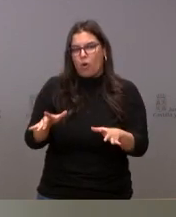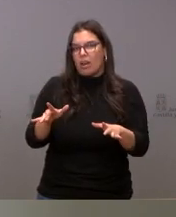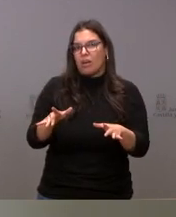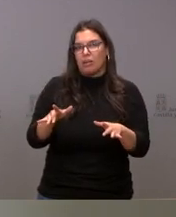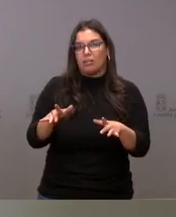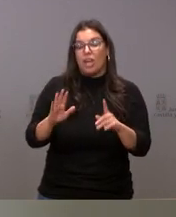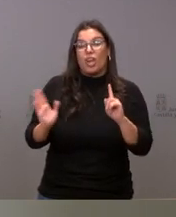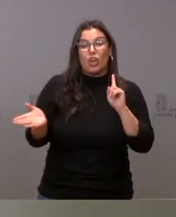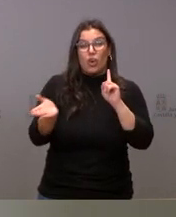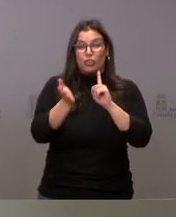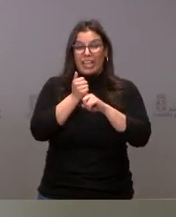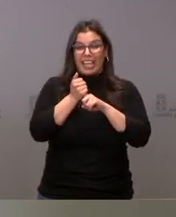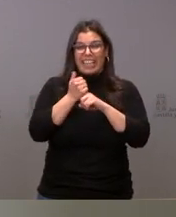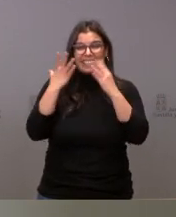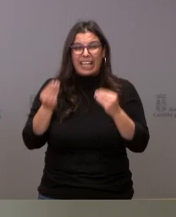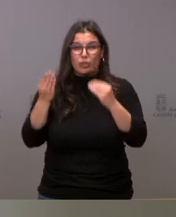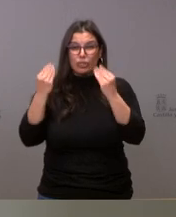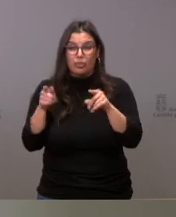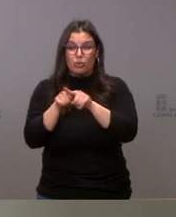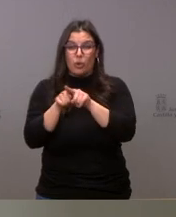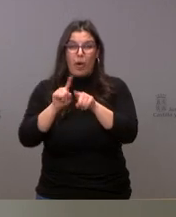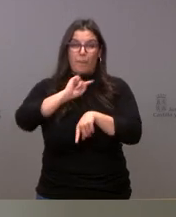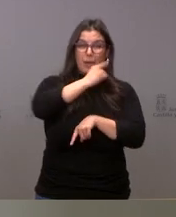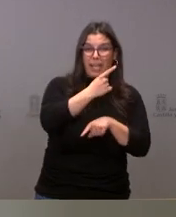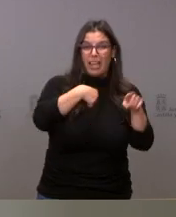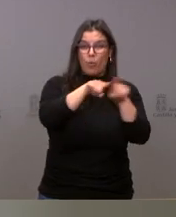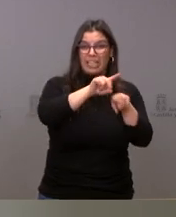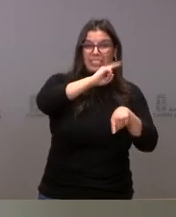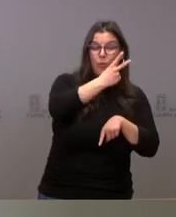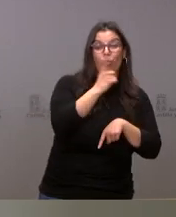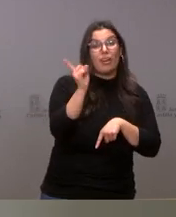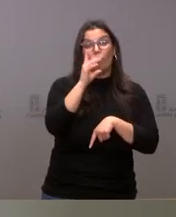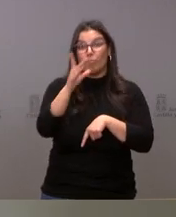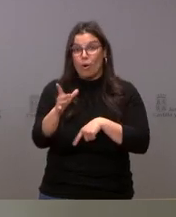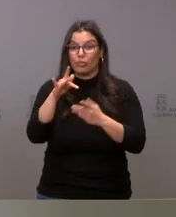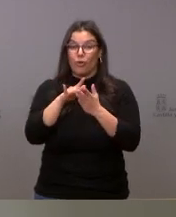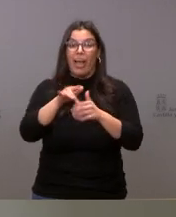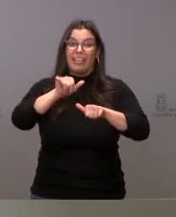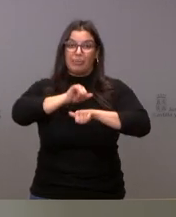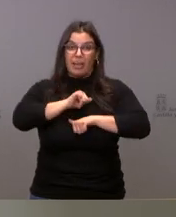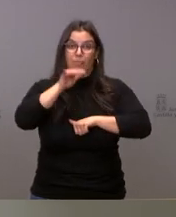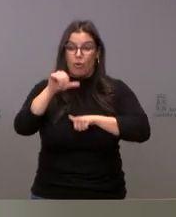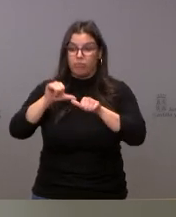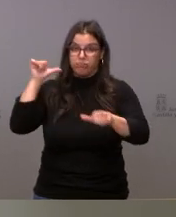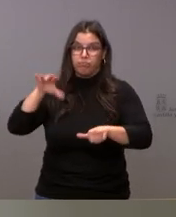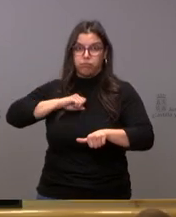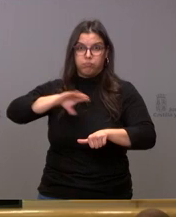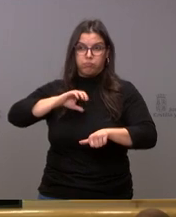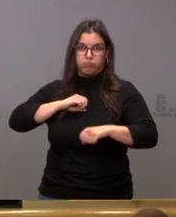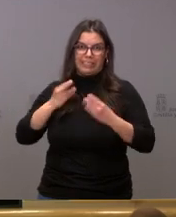alcance un nivel tan alto como en otras vacunaciones debido a la importante incidencia que ha supuesto Omicron en esta sexta hora